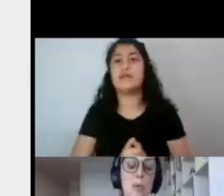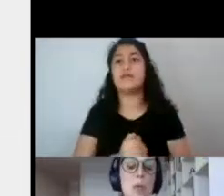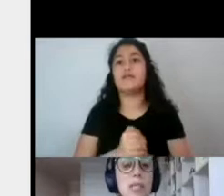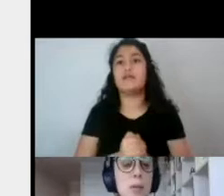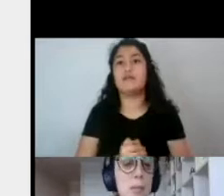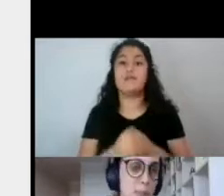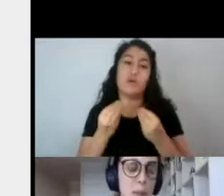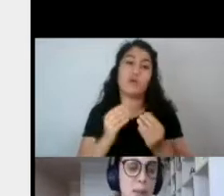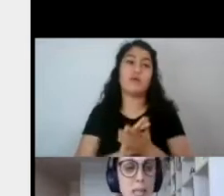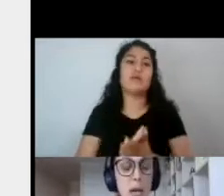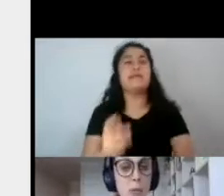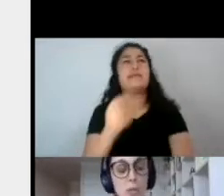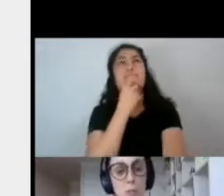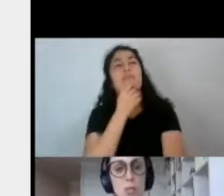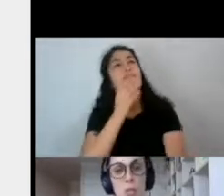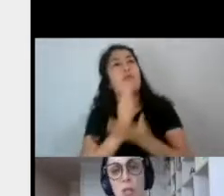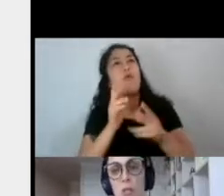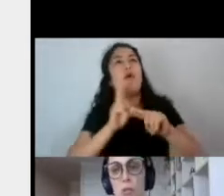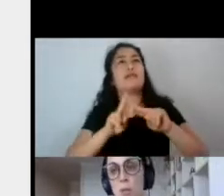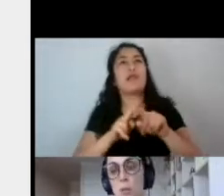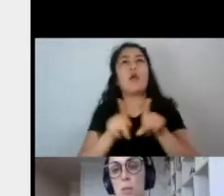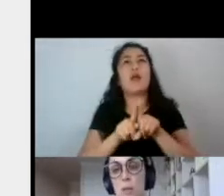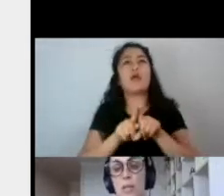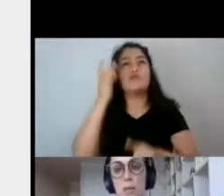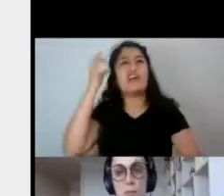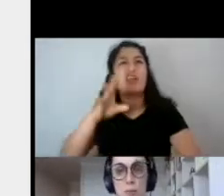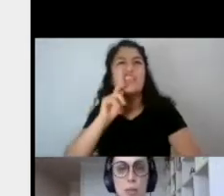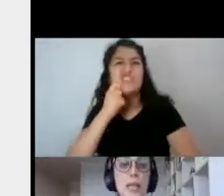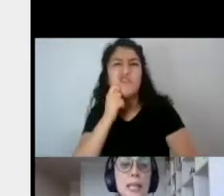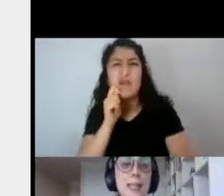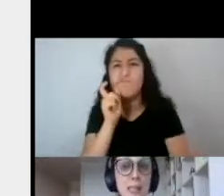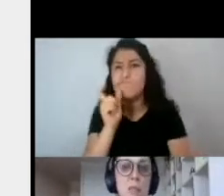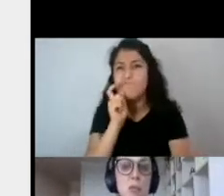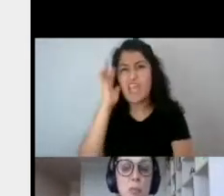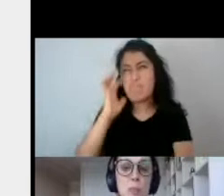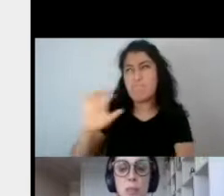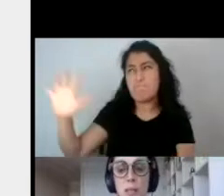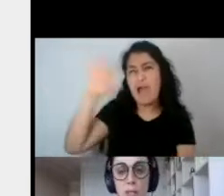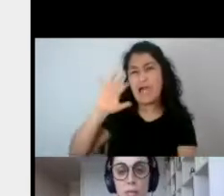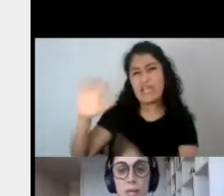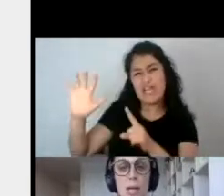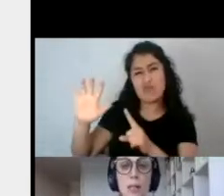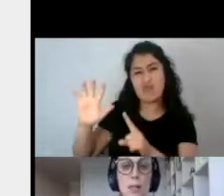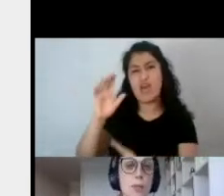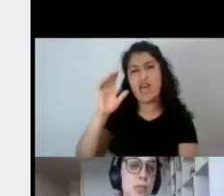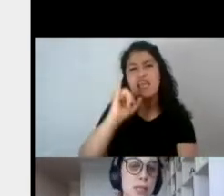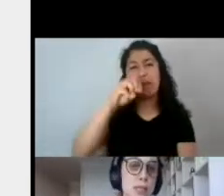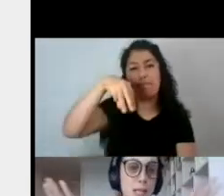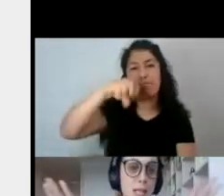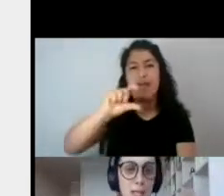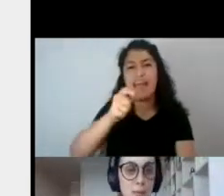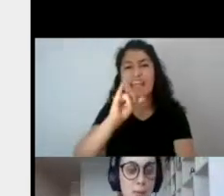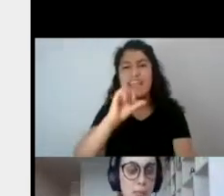Debiéramos hacer una pequeña aproximación al concepto de imaginario, ¿no? ¿Qué entendemos por imaginario? Y acá, bueno, se